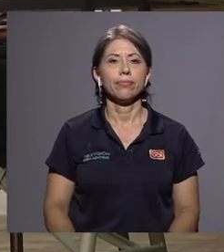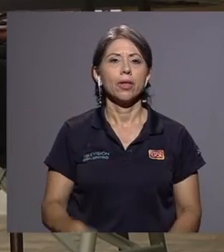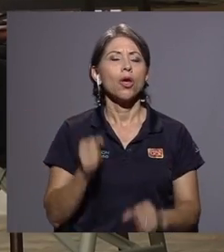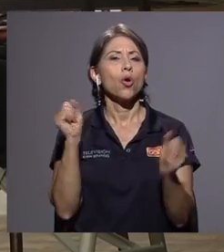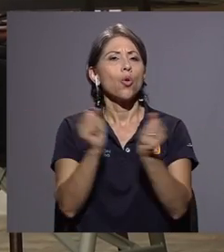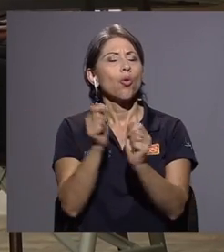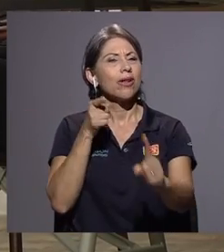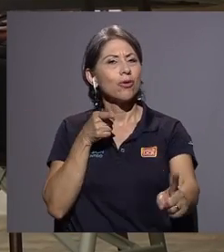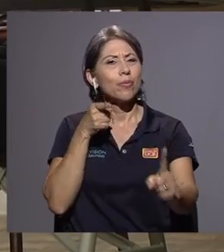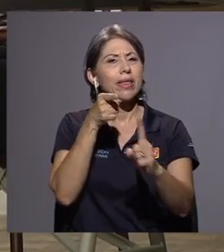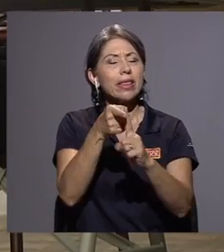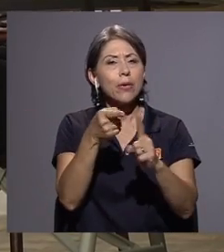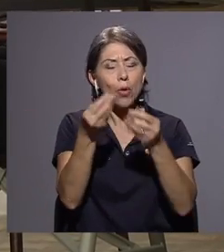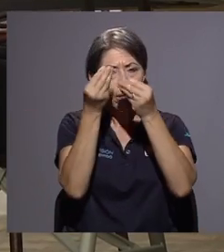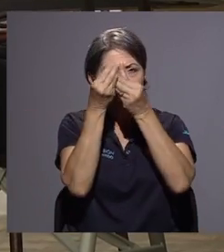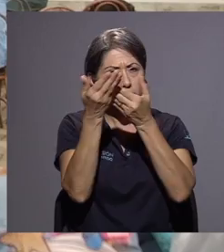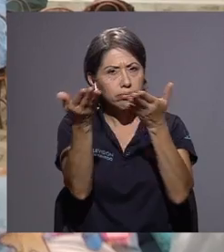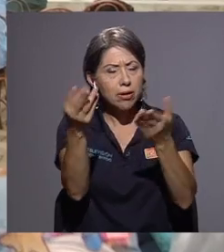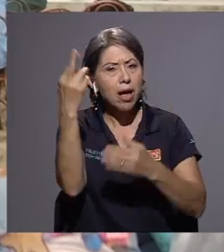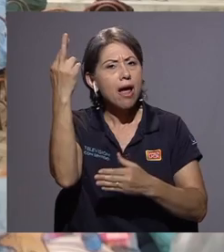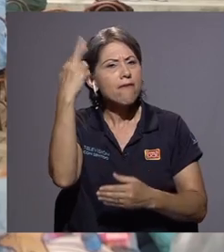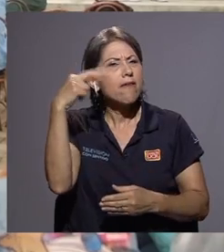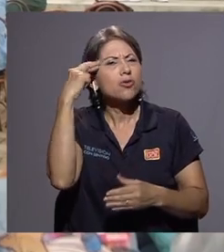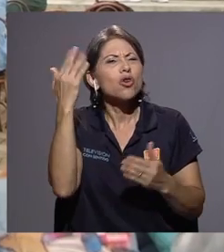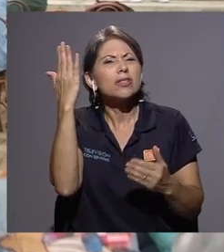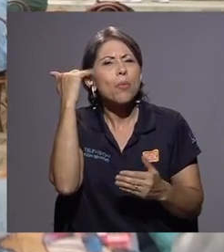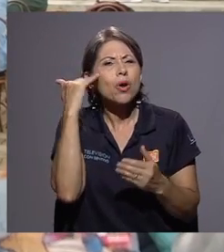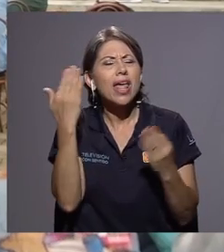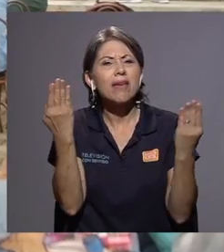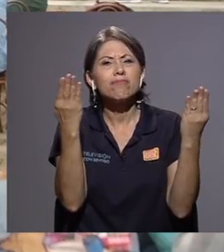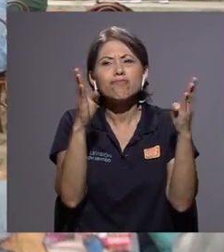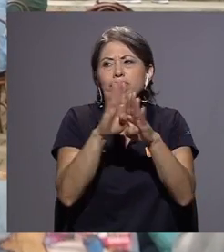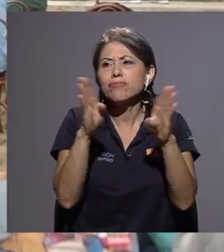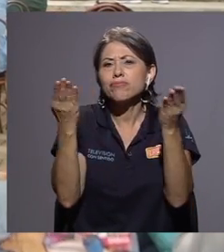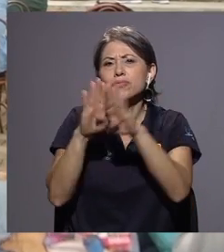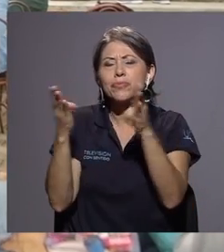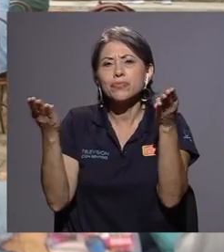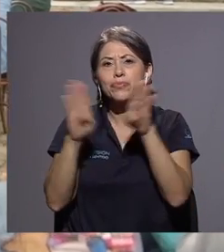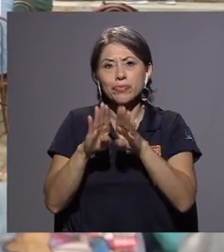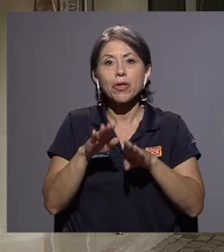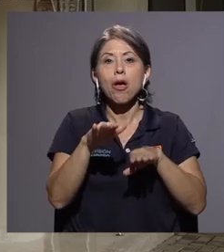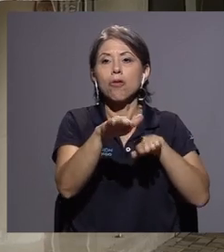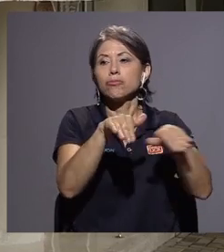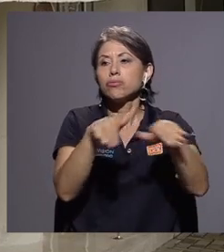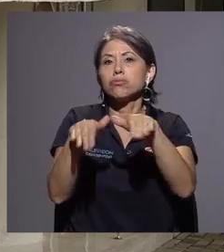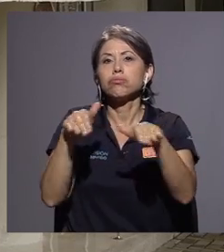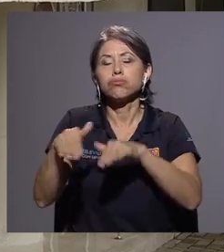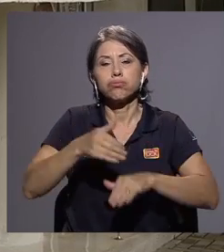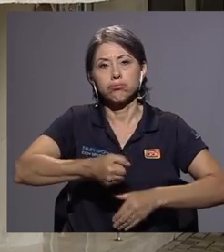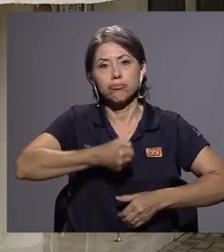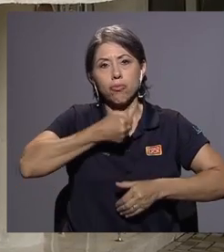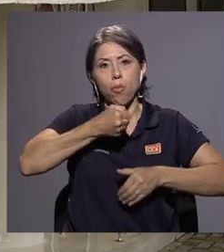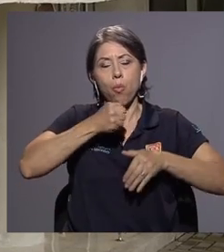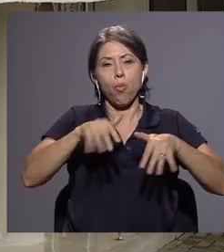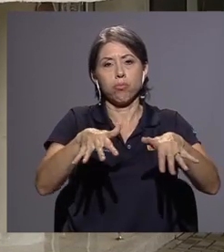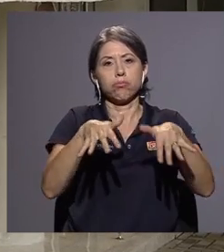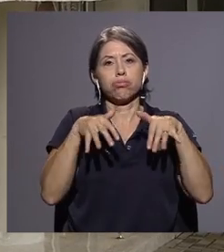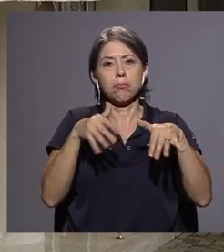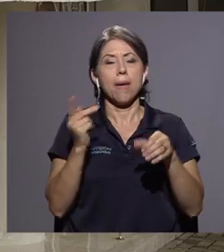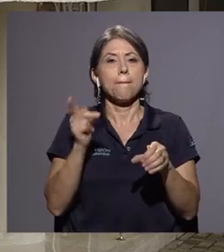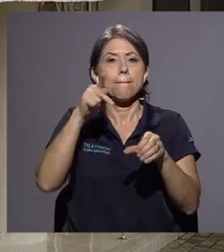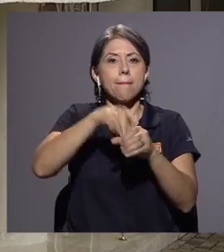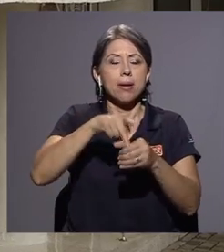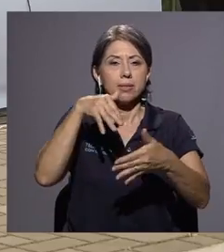Con el objetivo de dar a conocer las razones por las cuales tomaron los edificios, el Frente convocó a una conferencia de prensa en la que